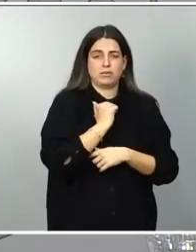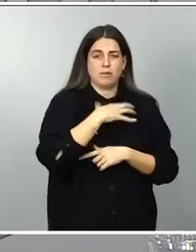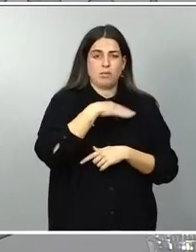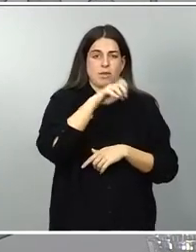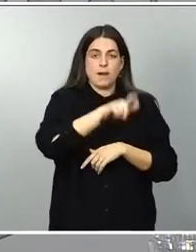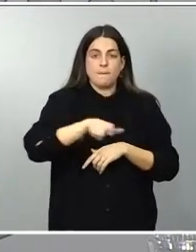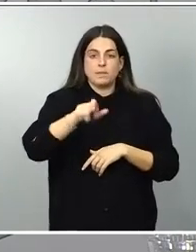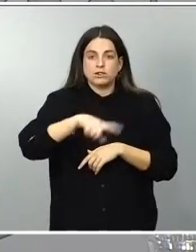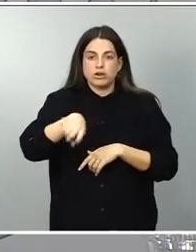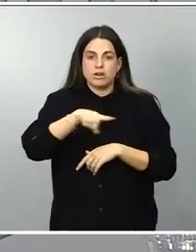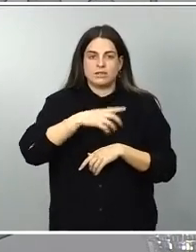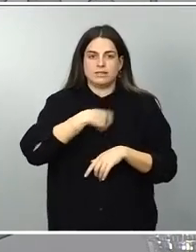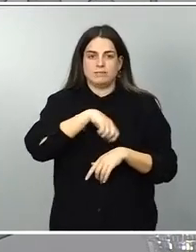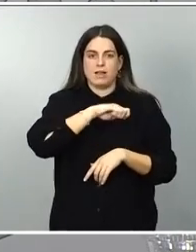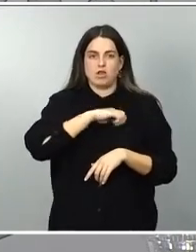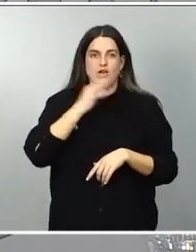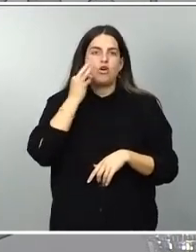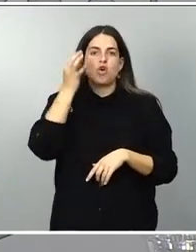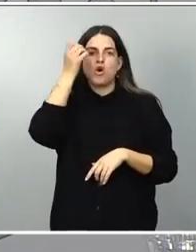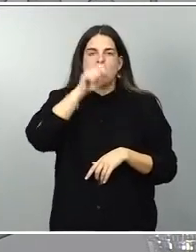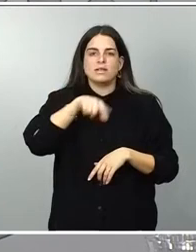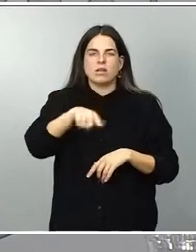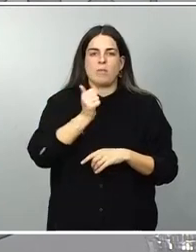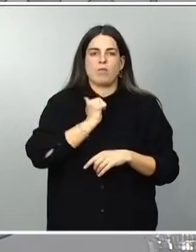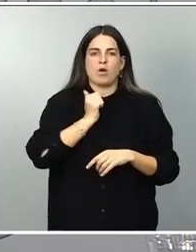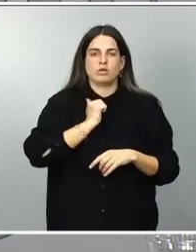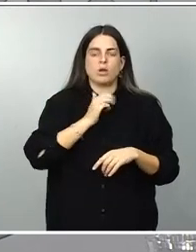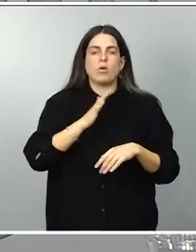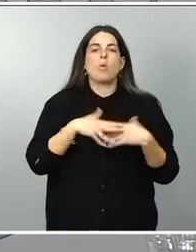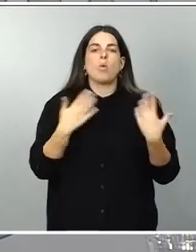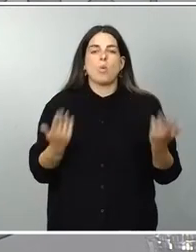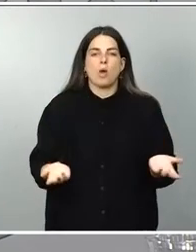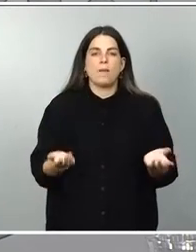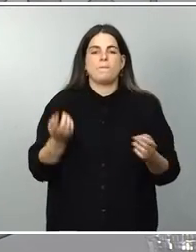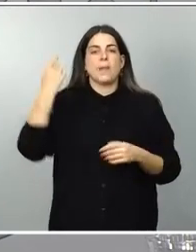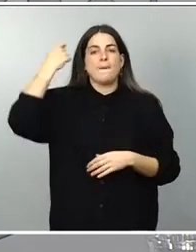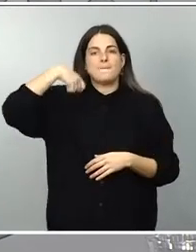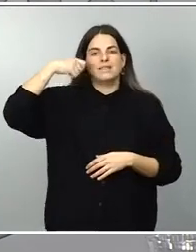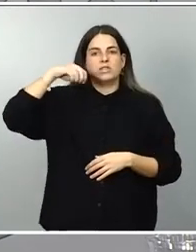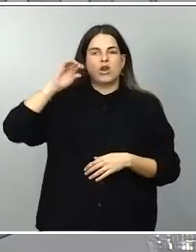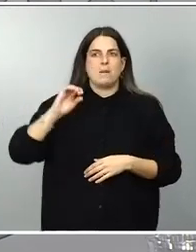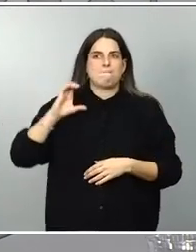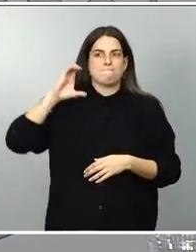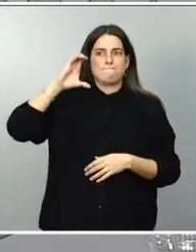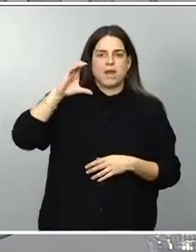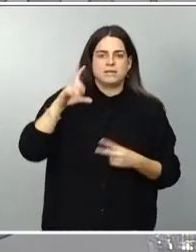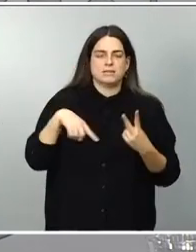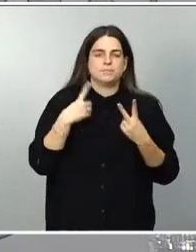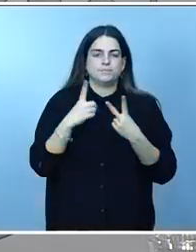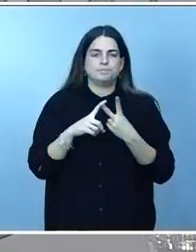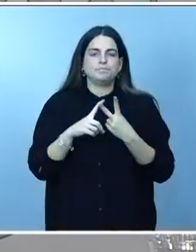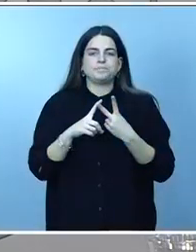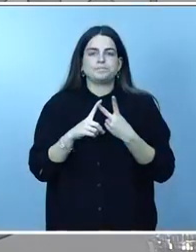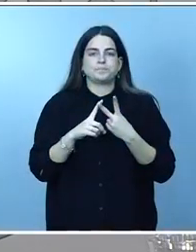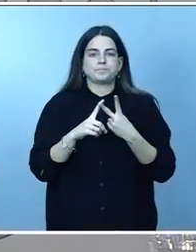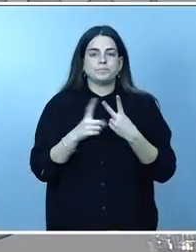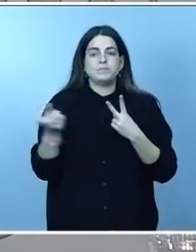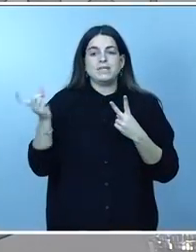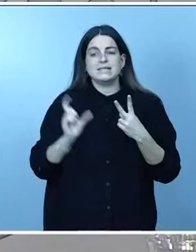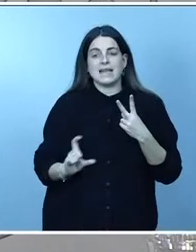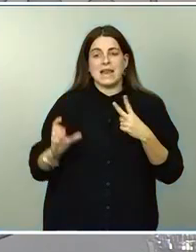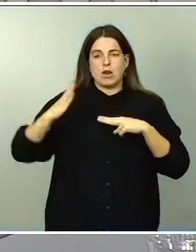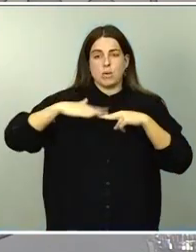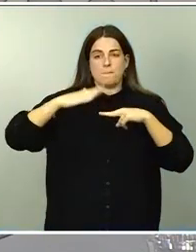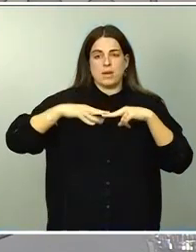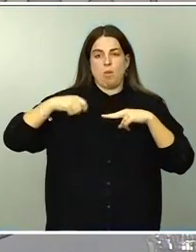españolas. Me estoy refiriendo al incremento sin igual de las pensiones. Me estoy refiriendo a la subida del salario mínimo interprofesional y,